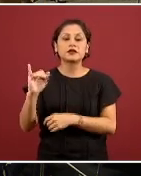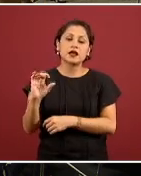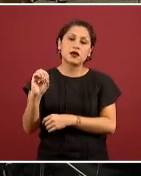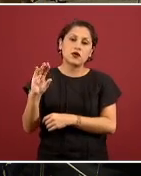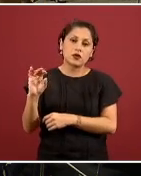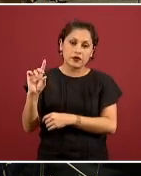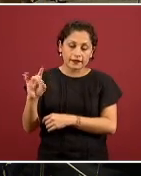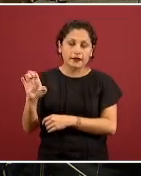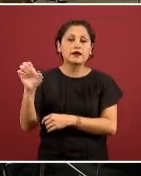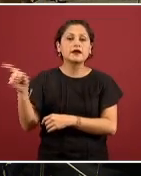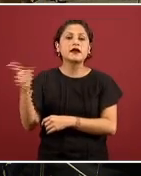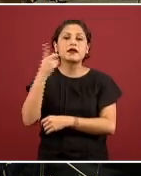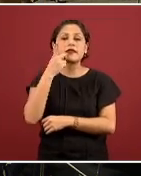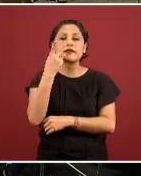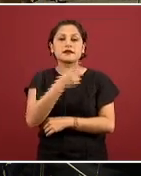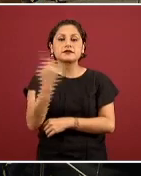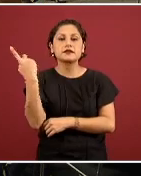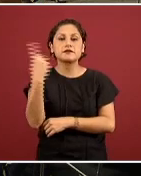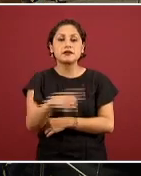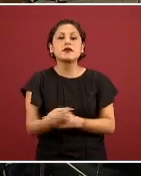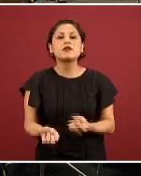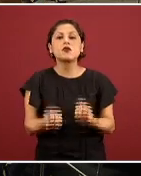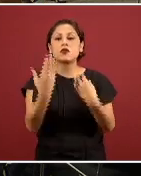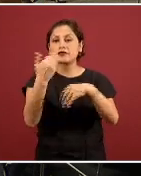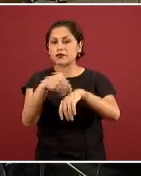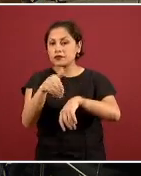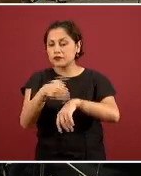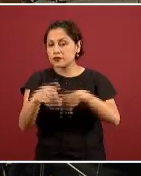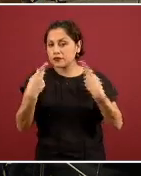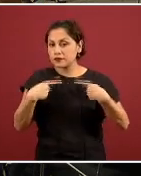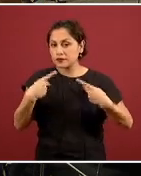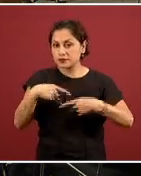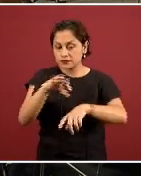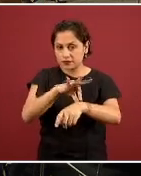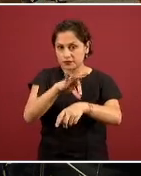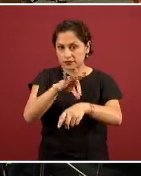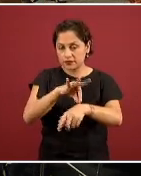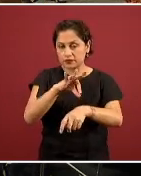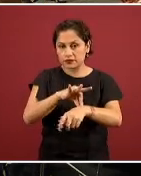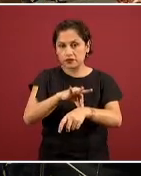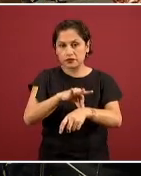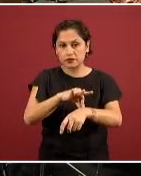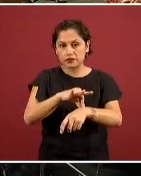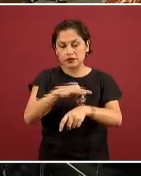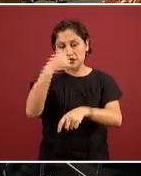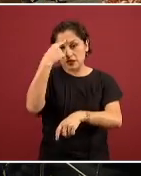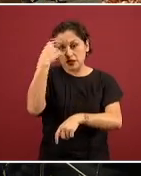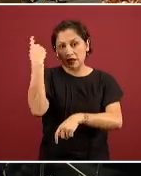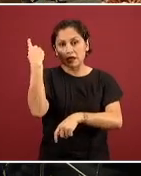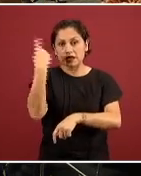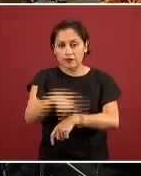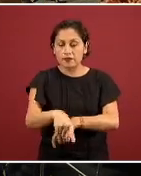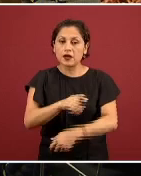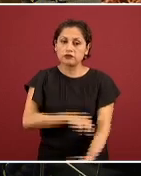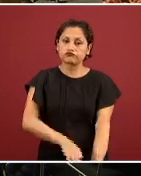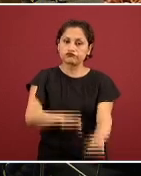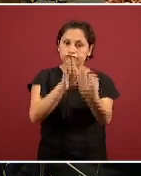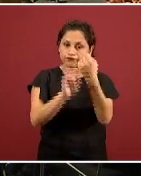¿cuál sería el número de médicos o personal que haría falta para hacer frente a la crisis?